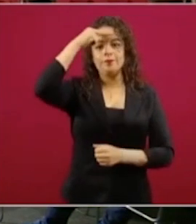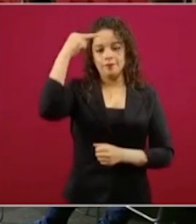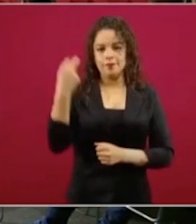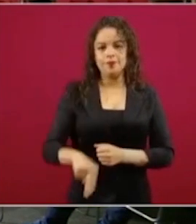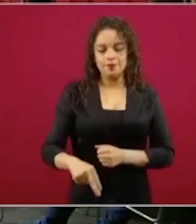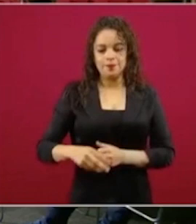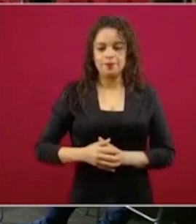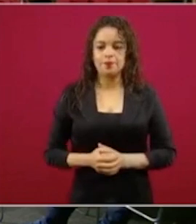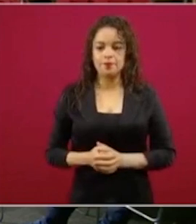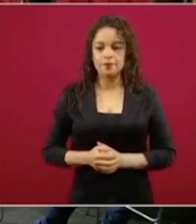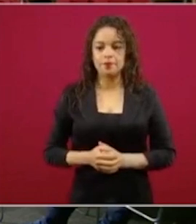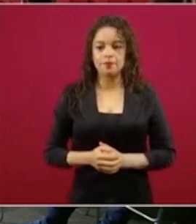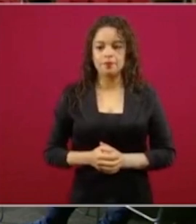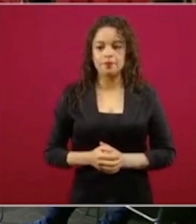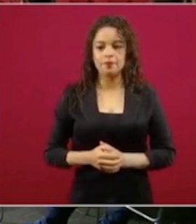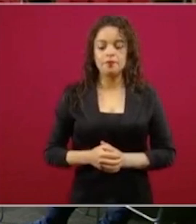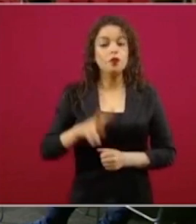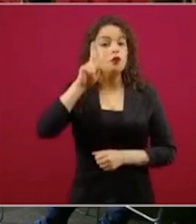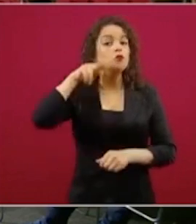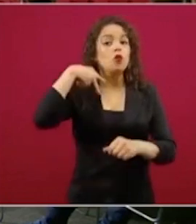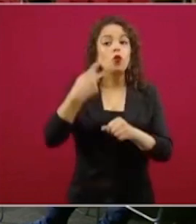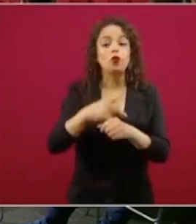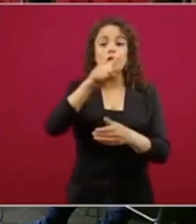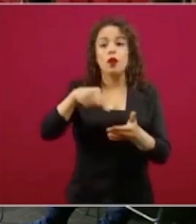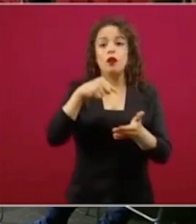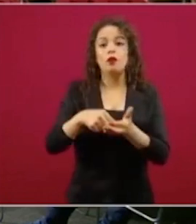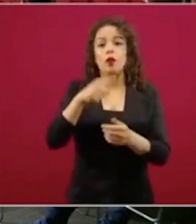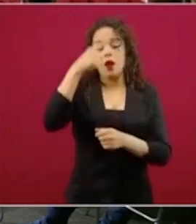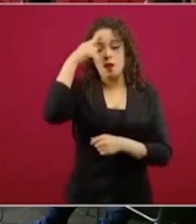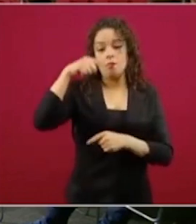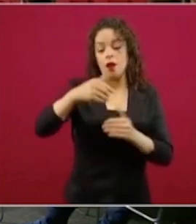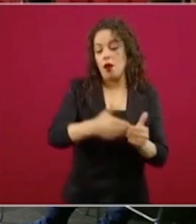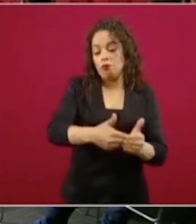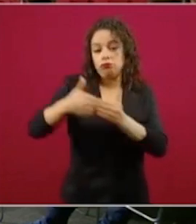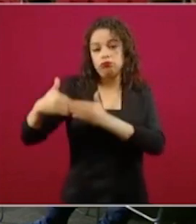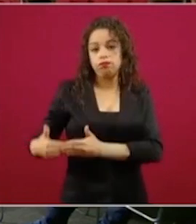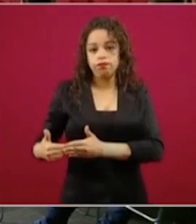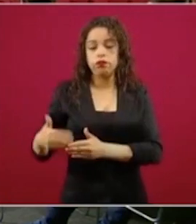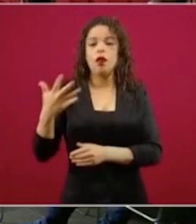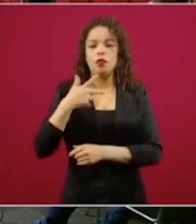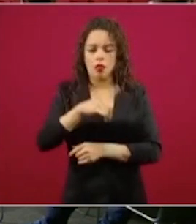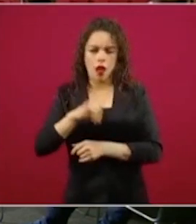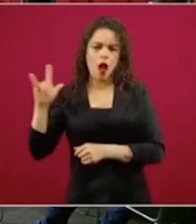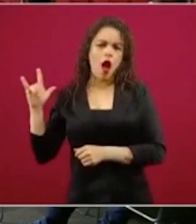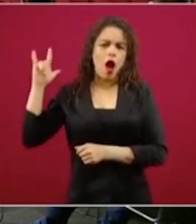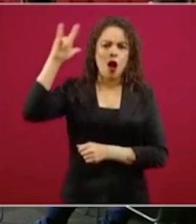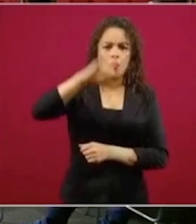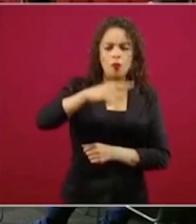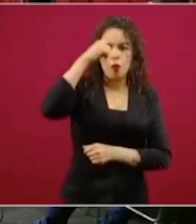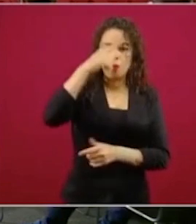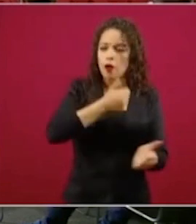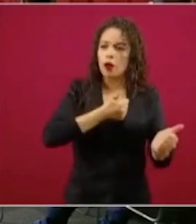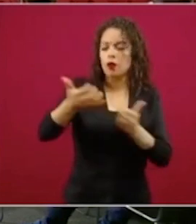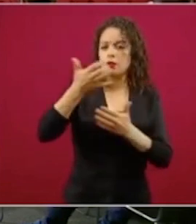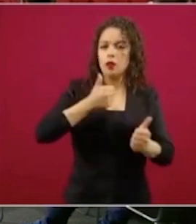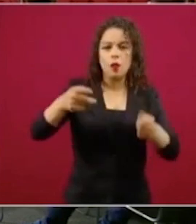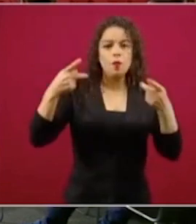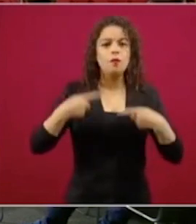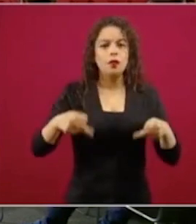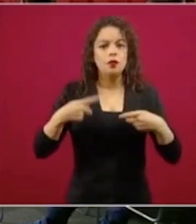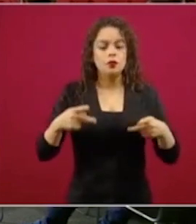aislamiento voluntario. Tenemos también aviones que se dedican al traslado de personal. Tenemos cinco